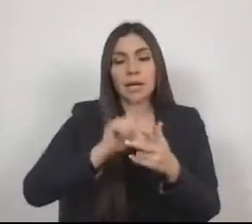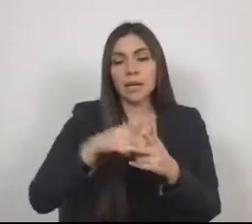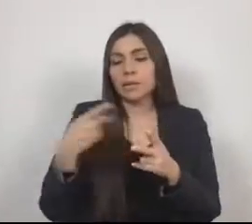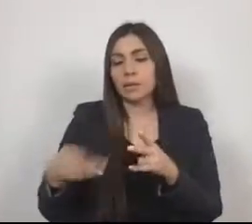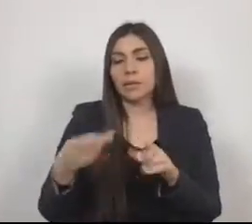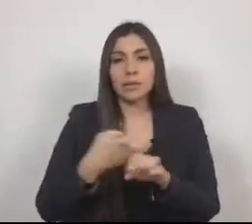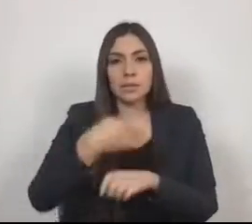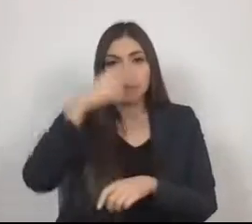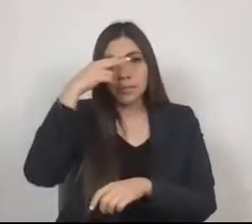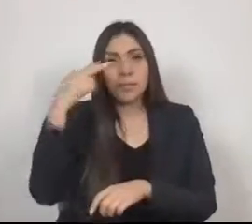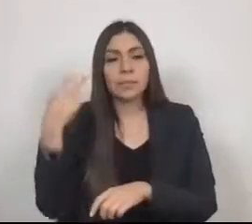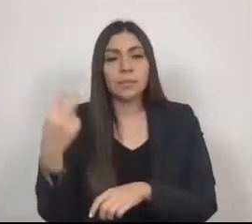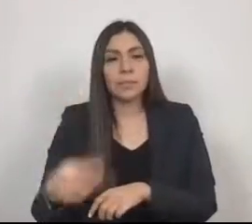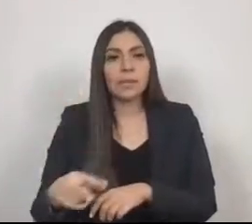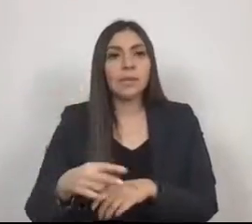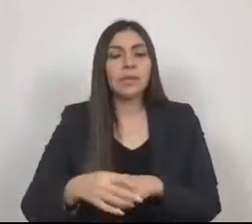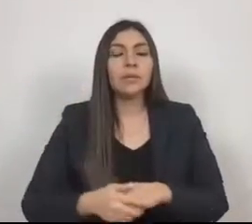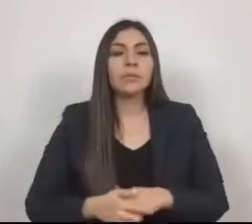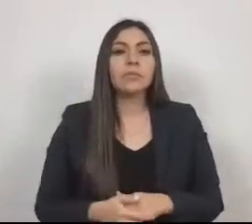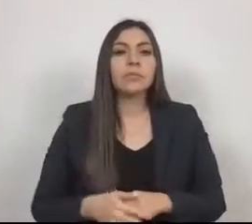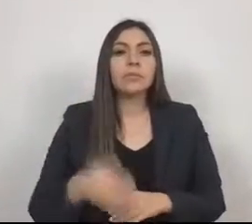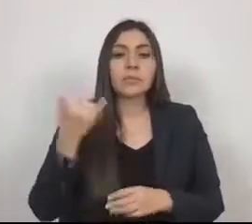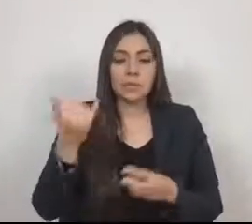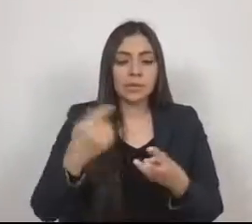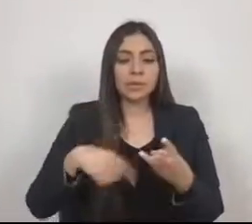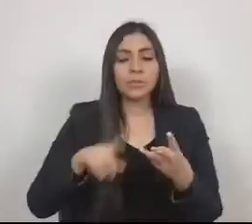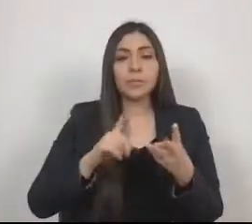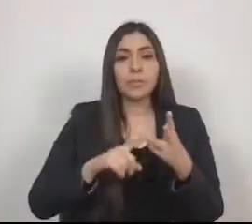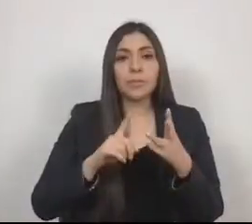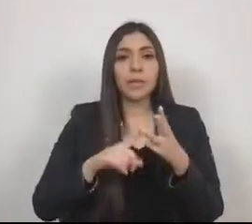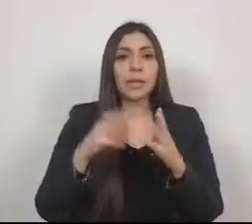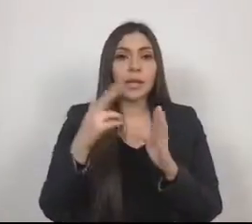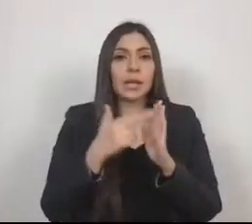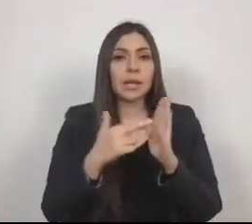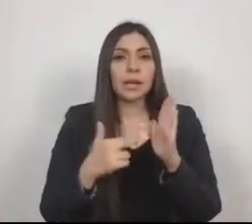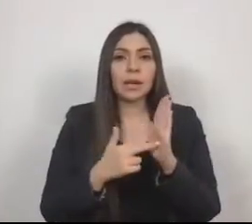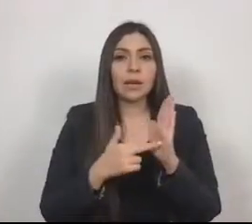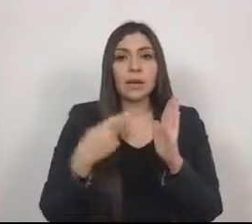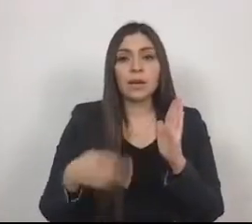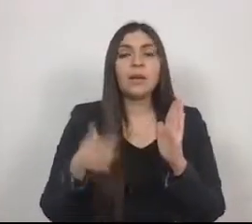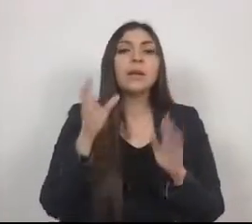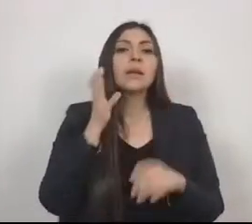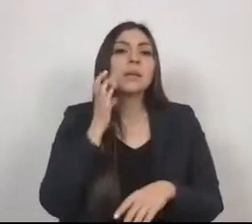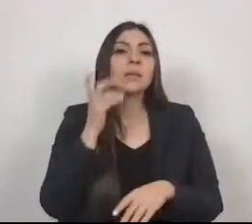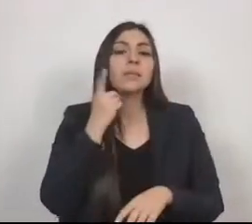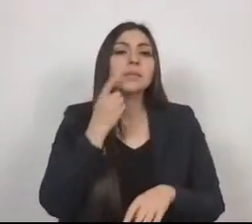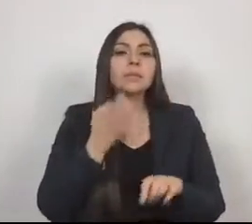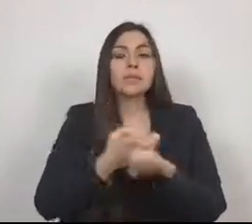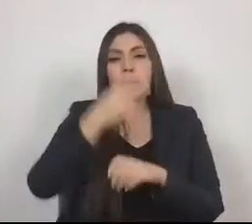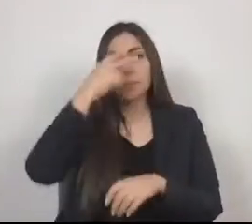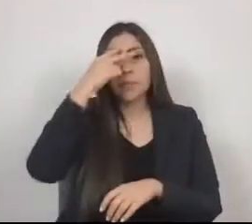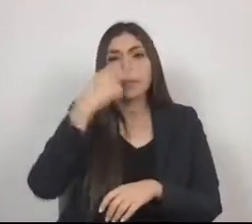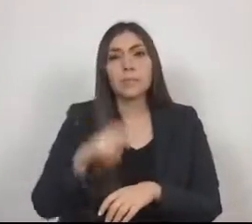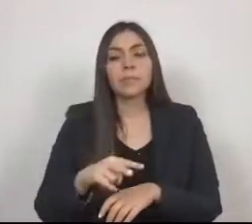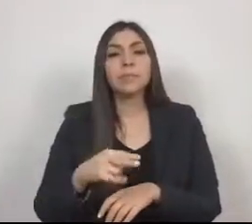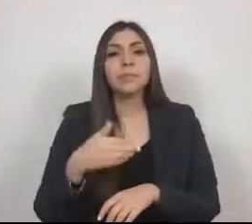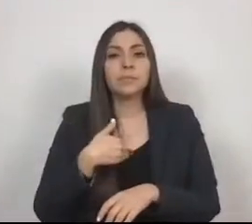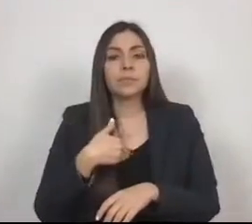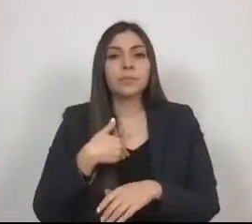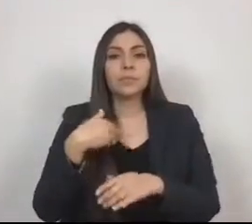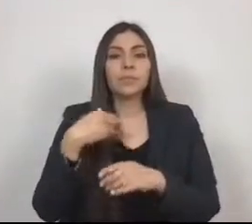Estado Libre y Soberano y el Reglamento del Poder Legislativo del Estado Libre y Soberano de México, someto a